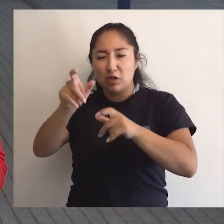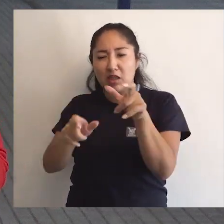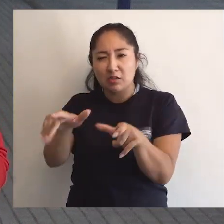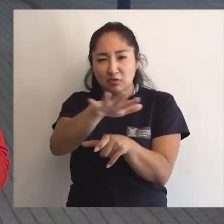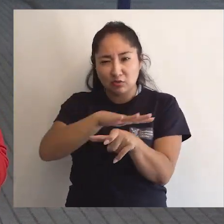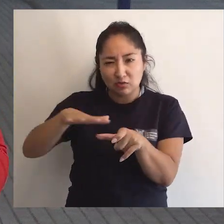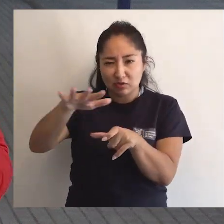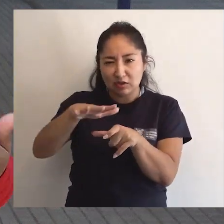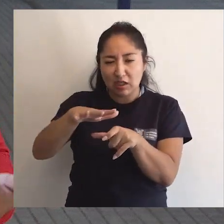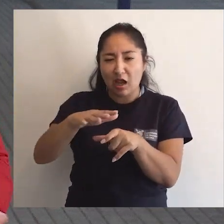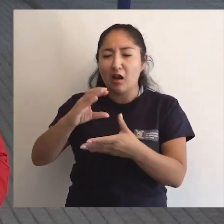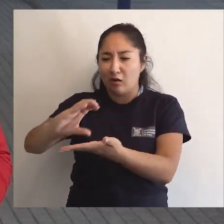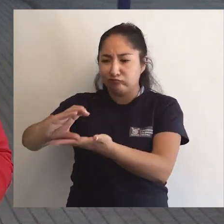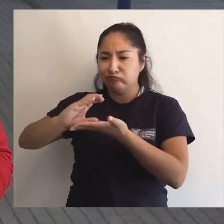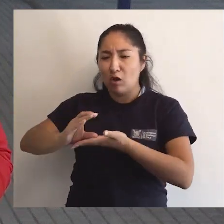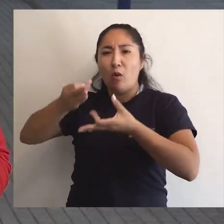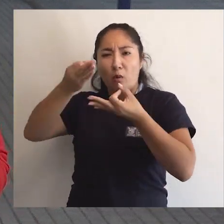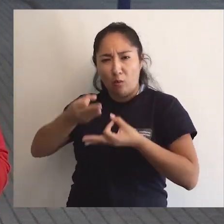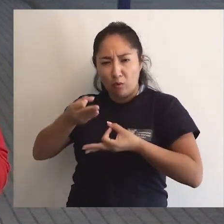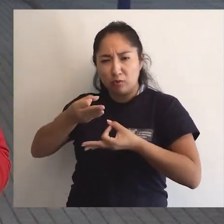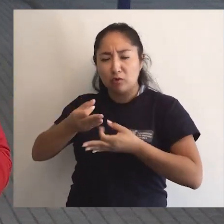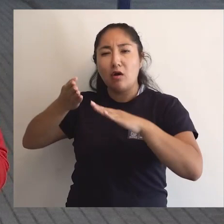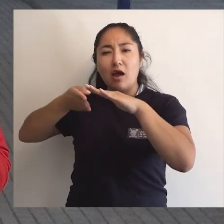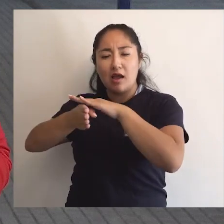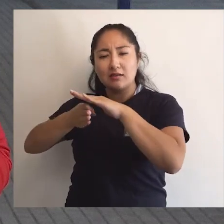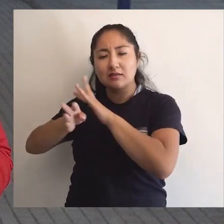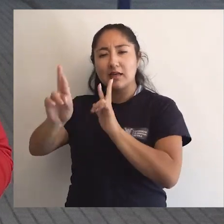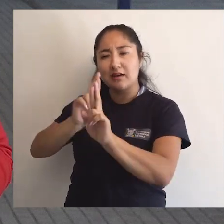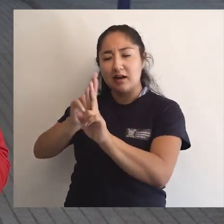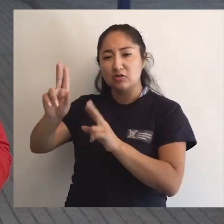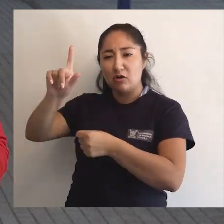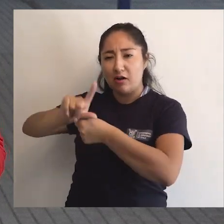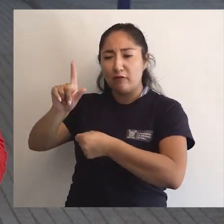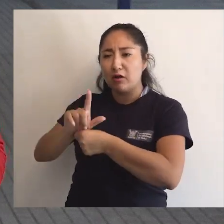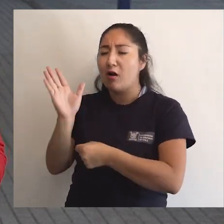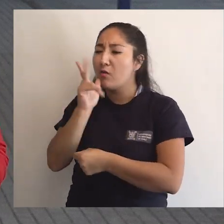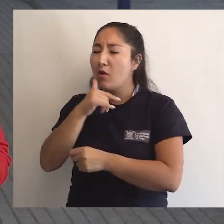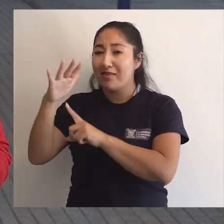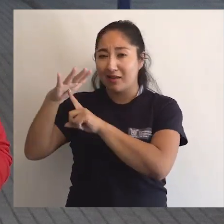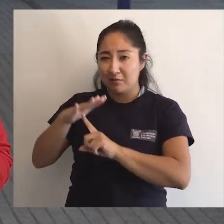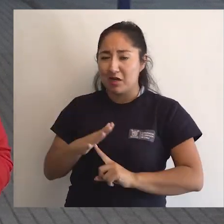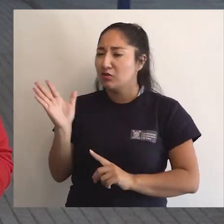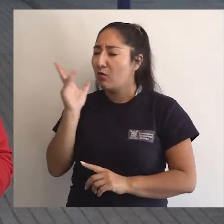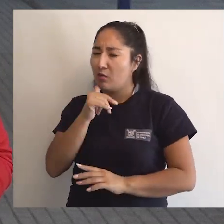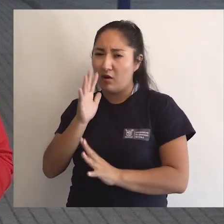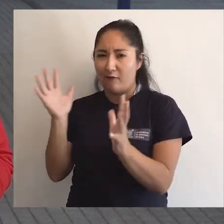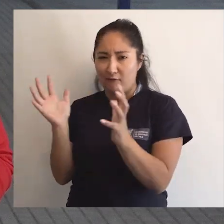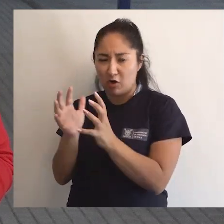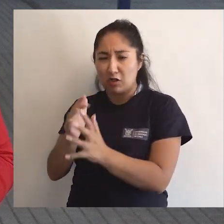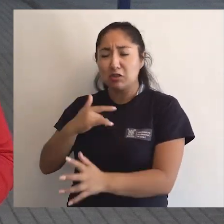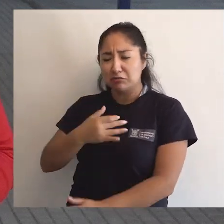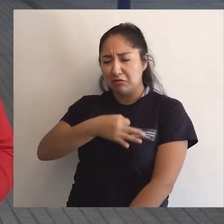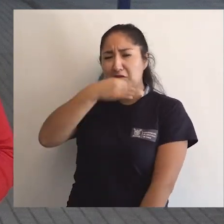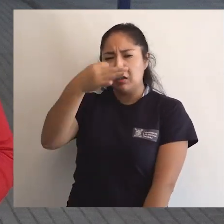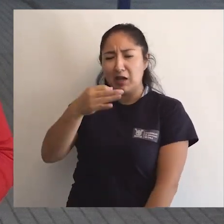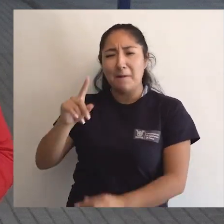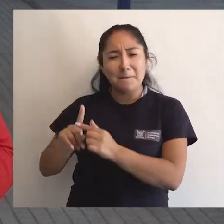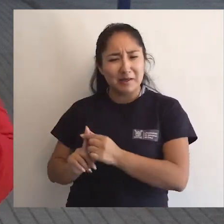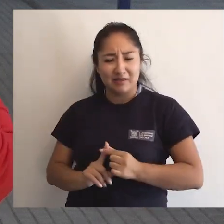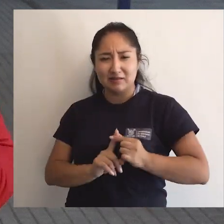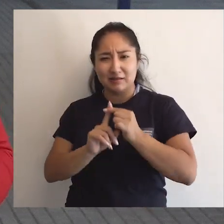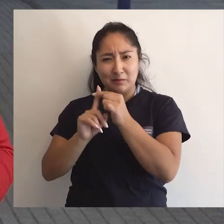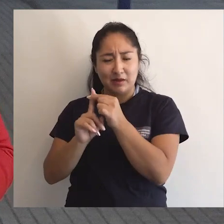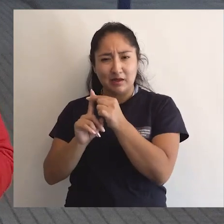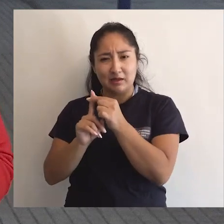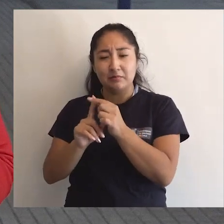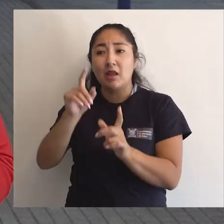social, se tiene acceso a un salario justo, se tiene acceso a una relación laboral en la cual no haya discriminación ni violencia. Y yo diría que